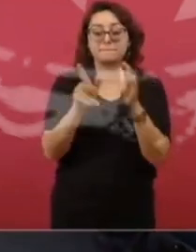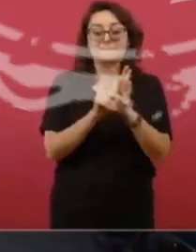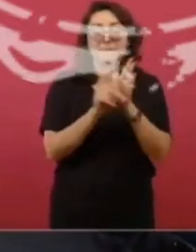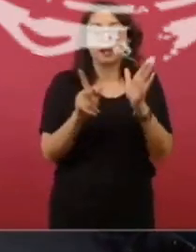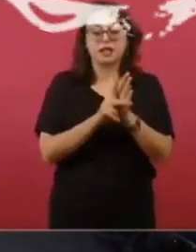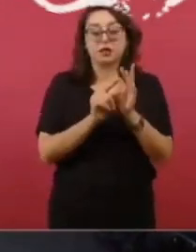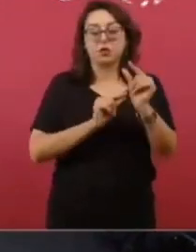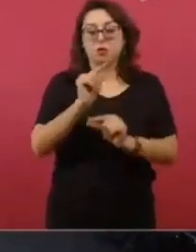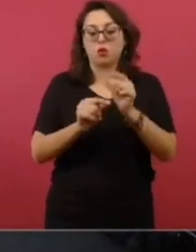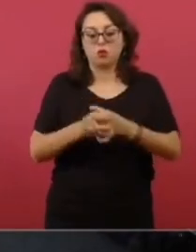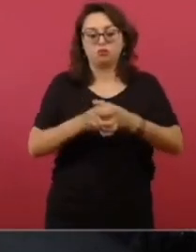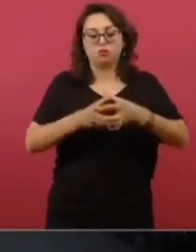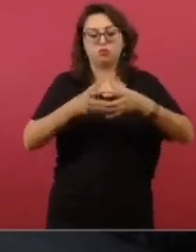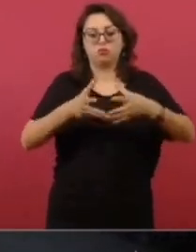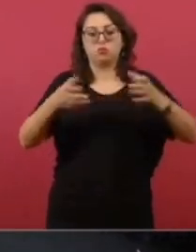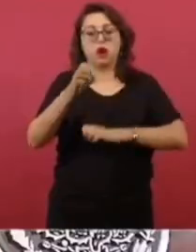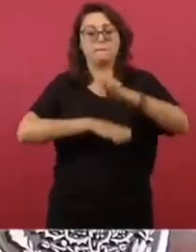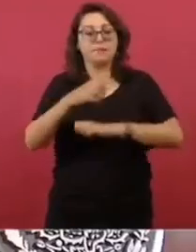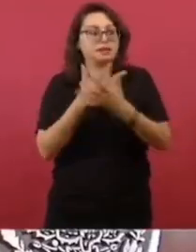Los periódicos se convirtieron en grandes empresas